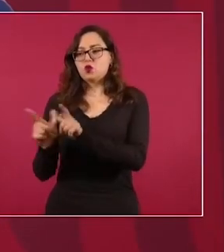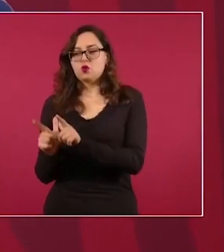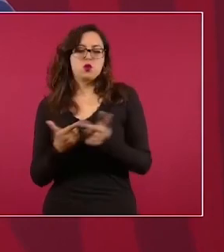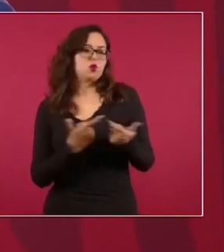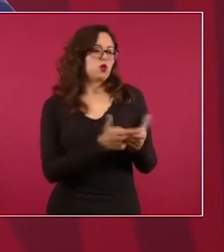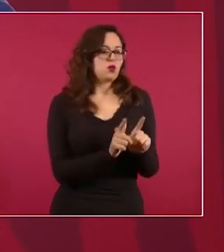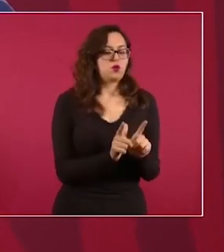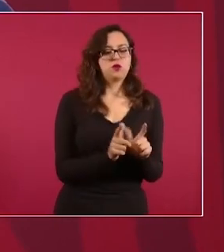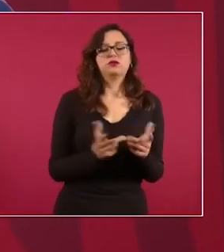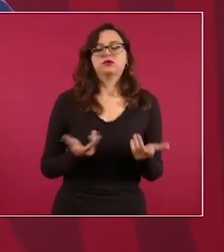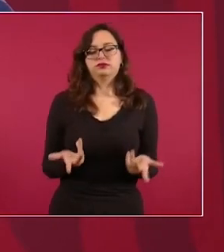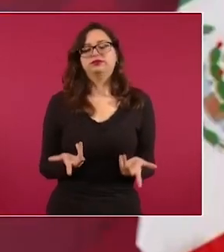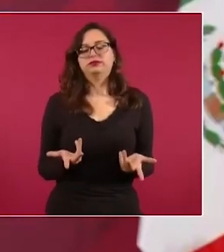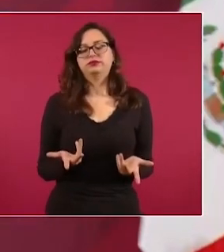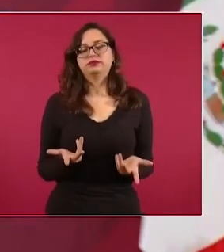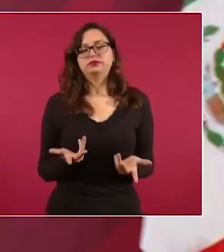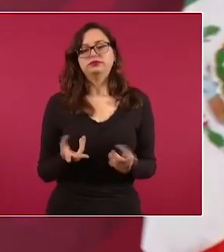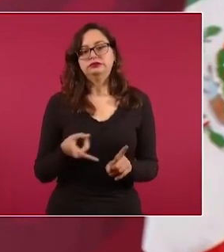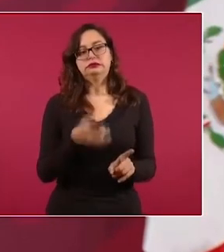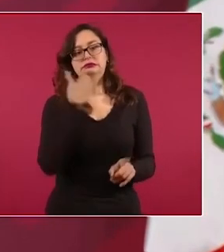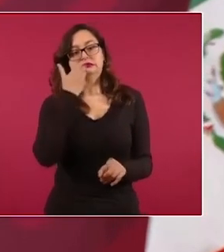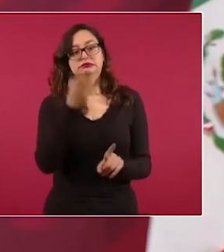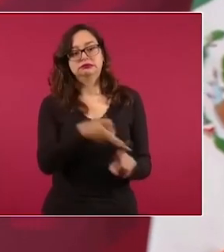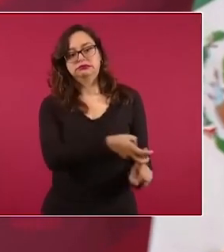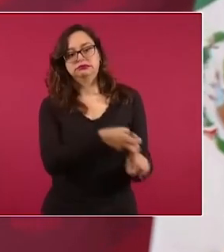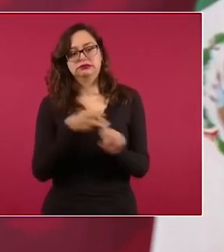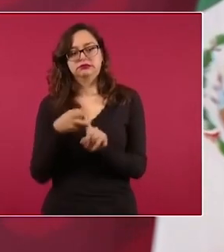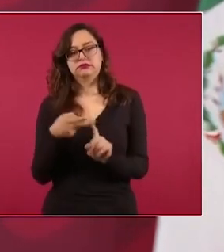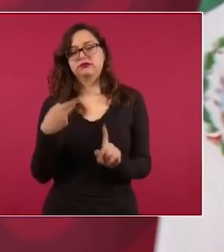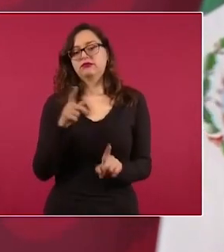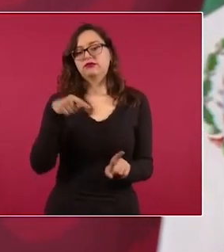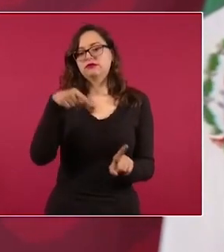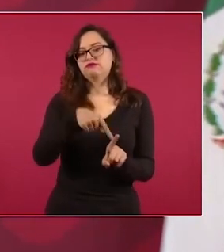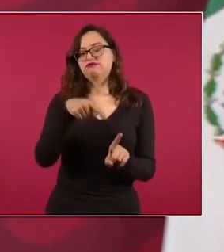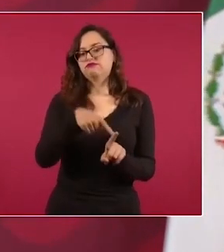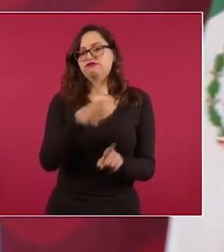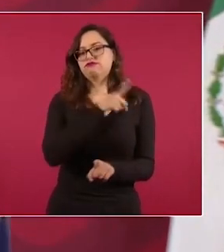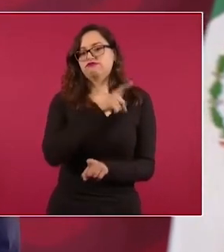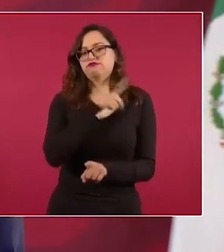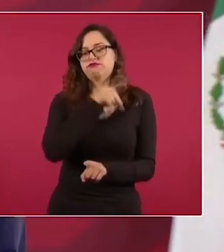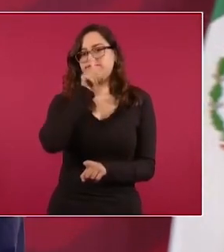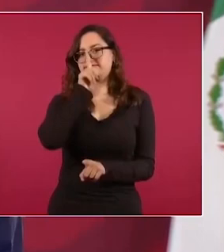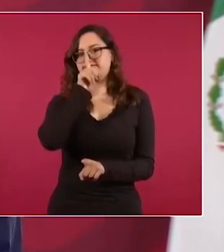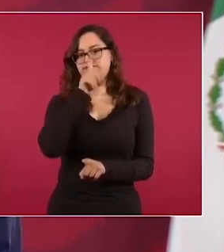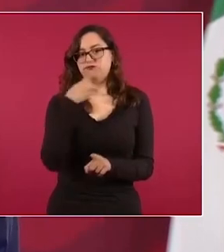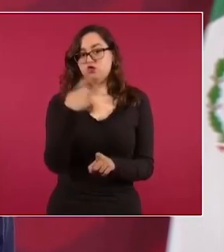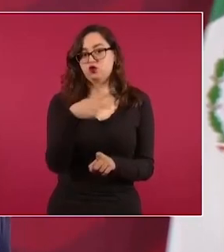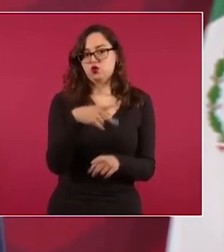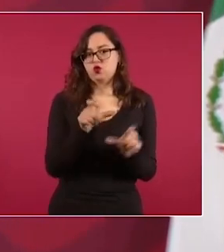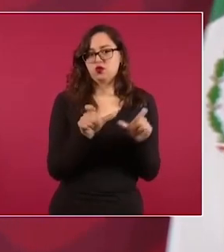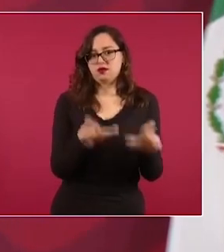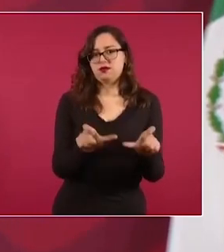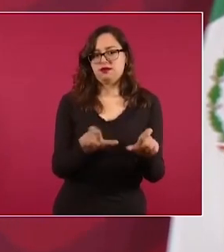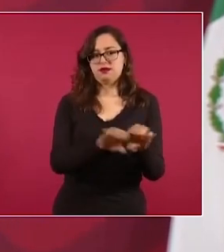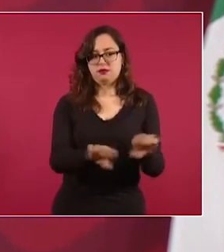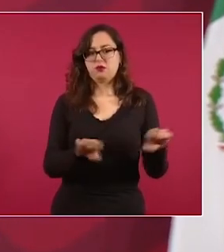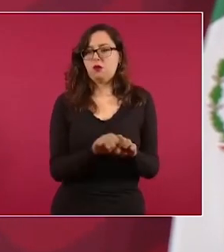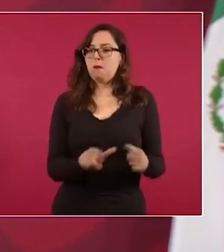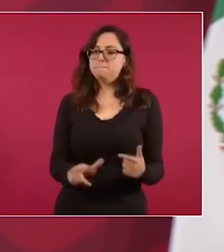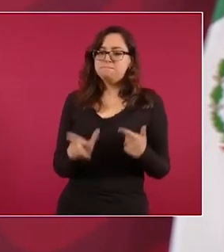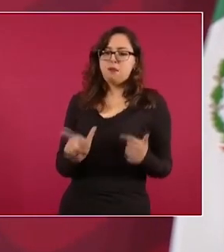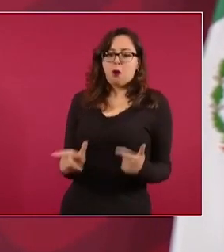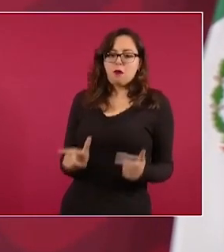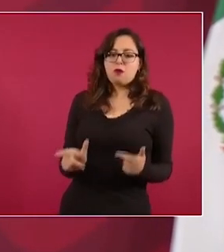quería secuestrarlo y empezó una